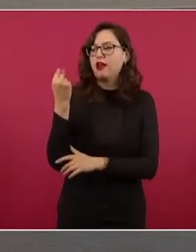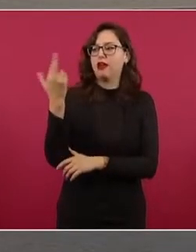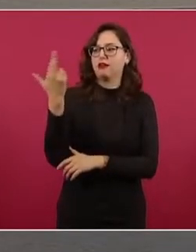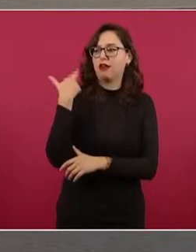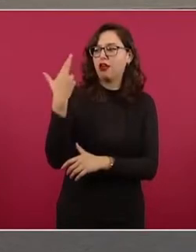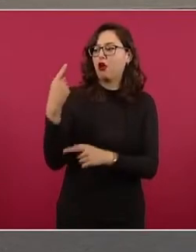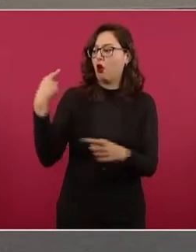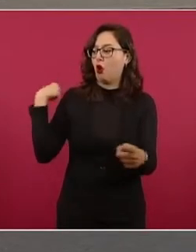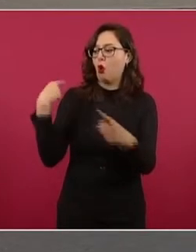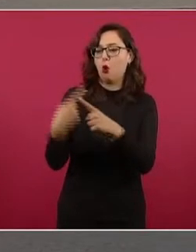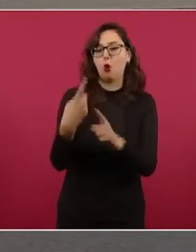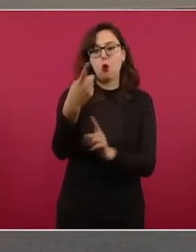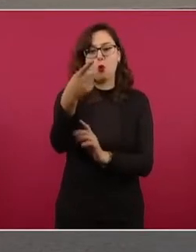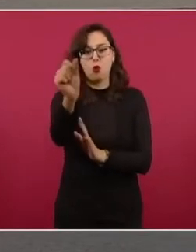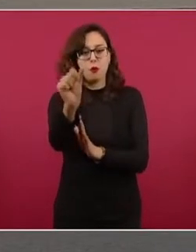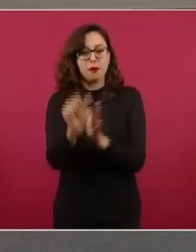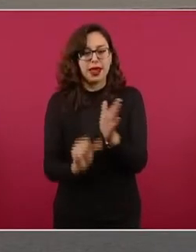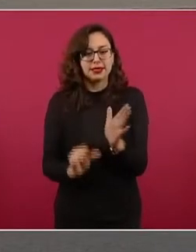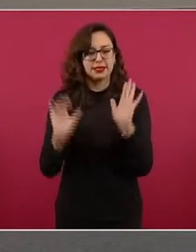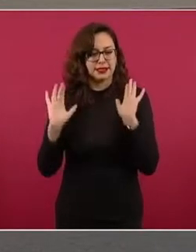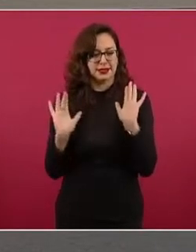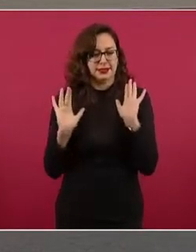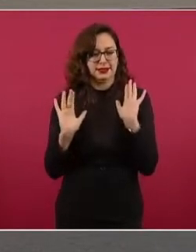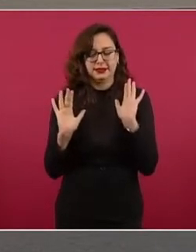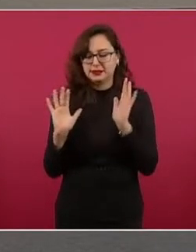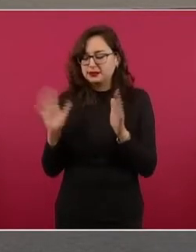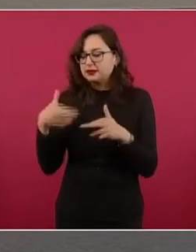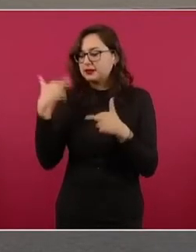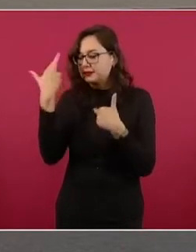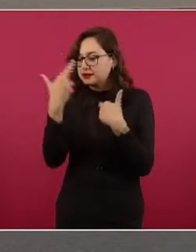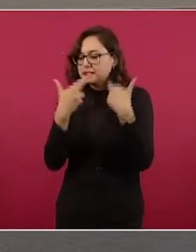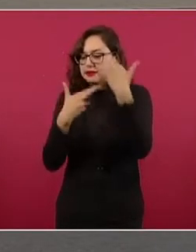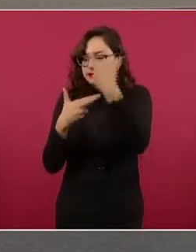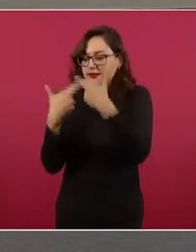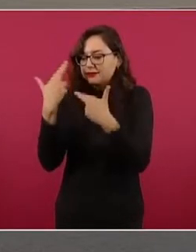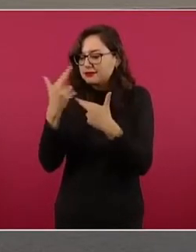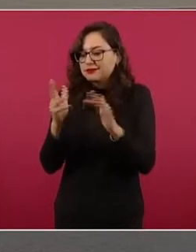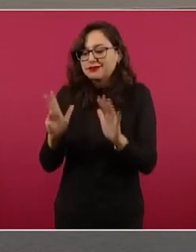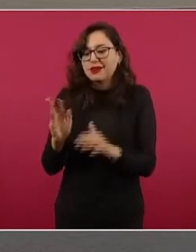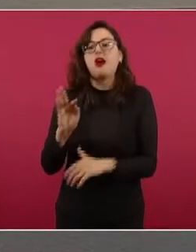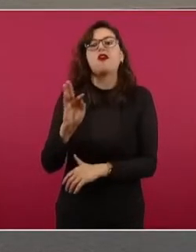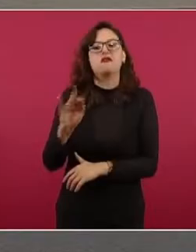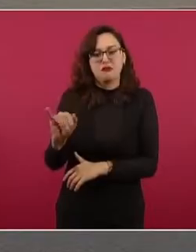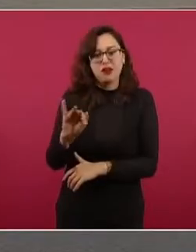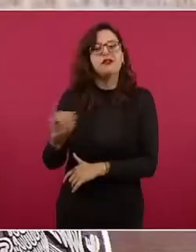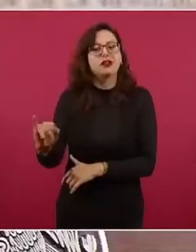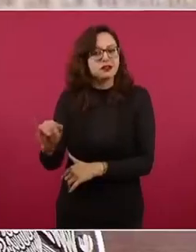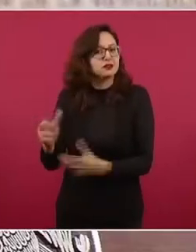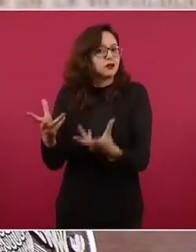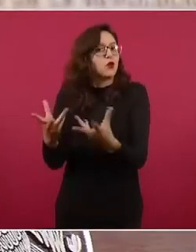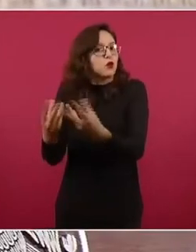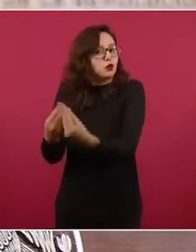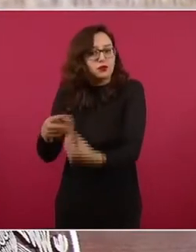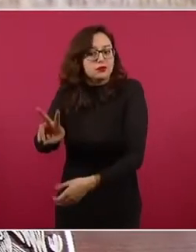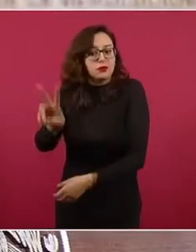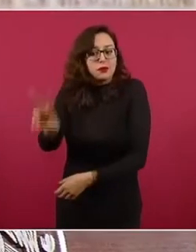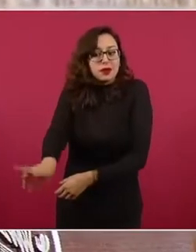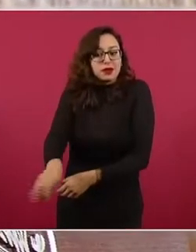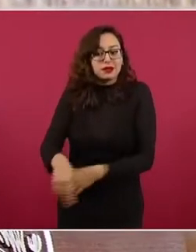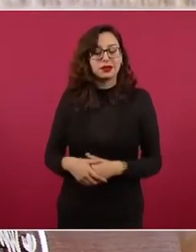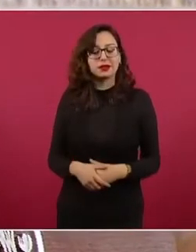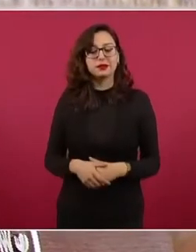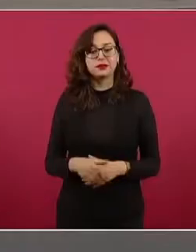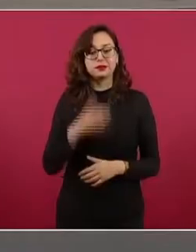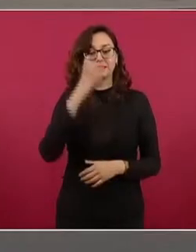¿Qué es el periódico? De los conservadores, de los fifís. Pero podría